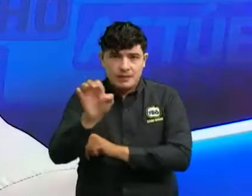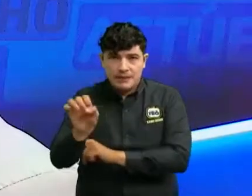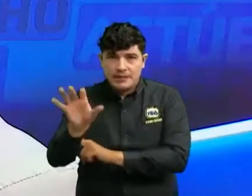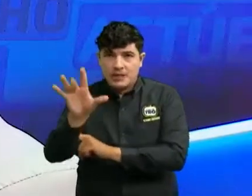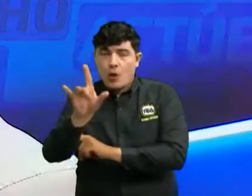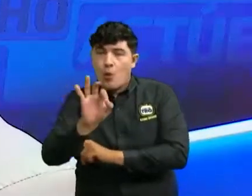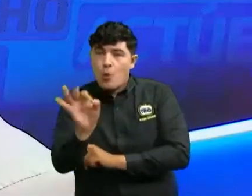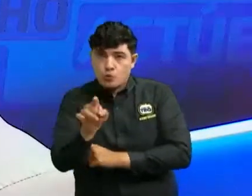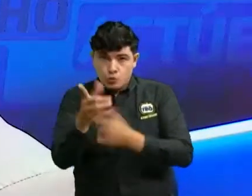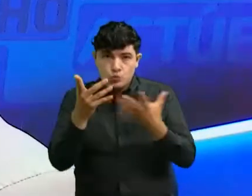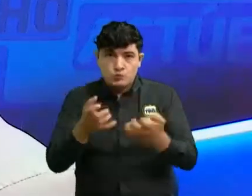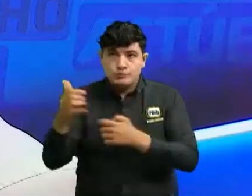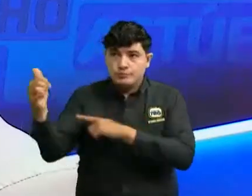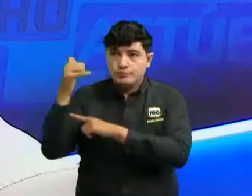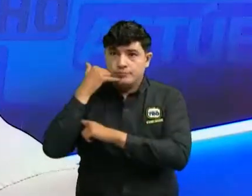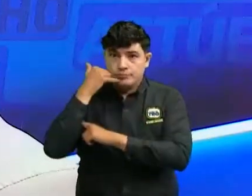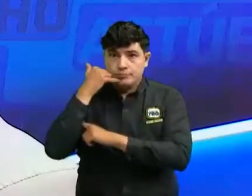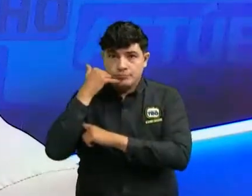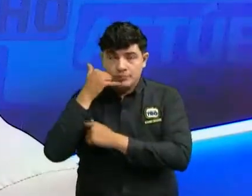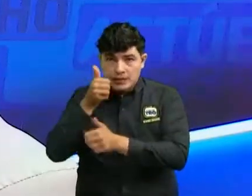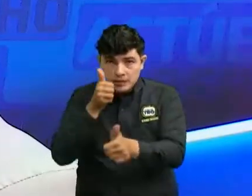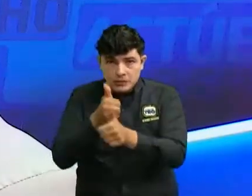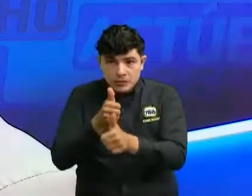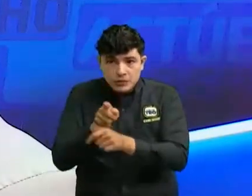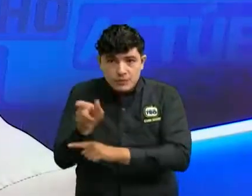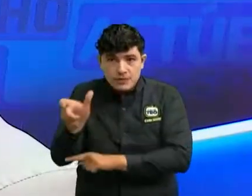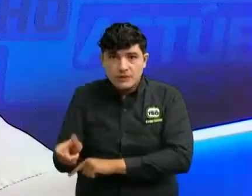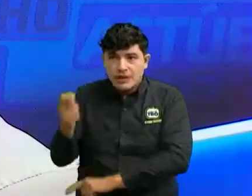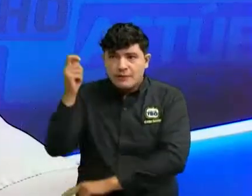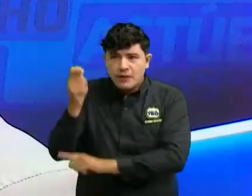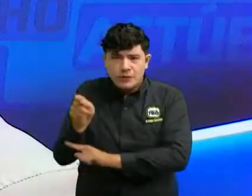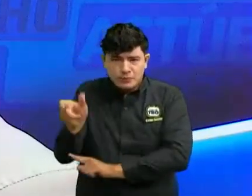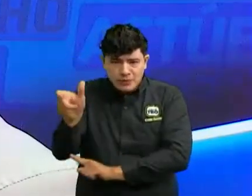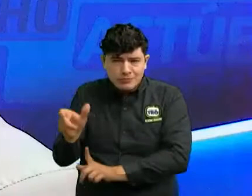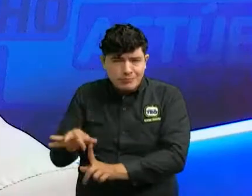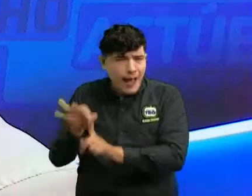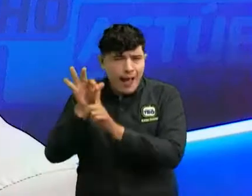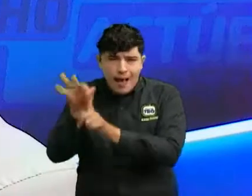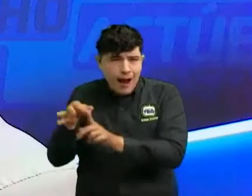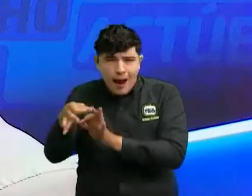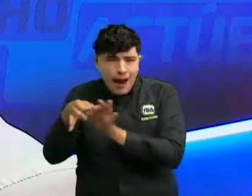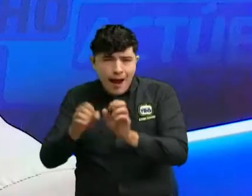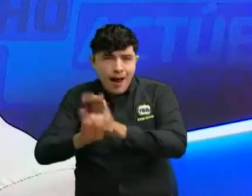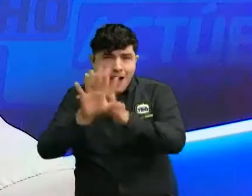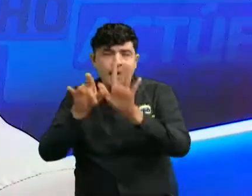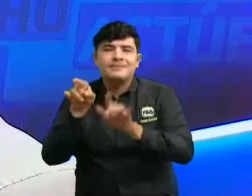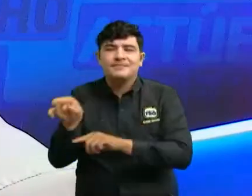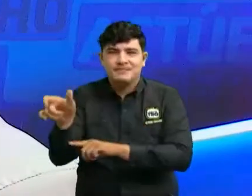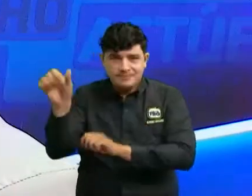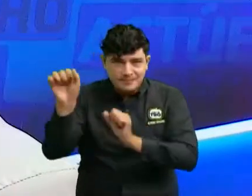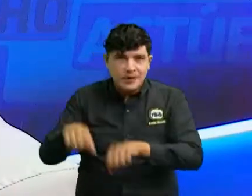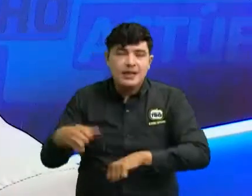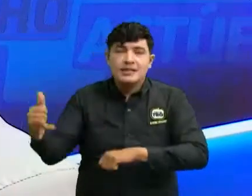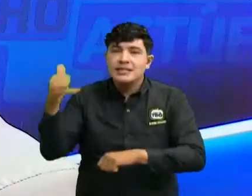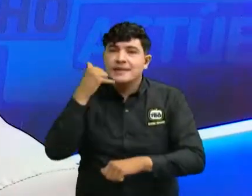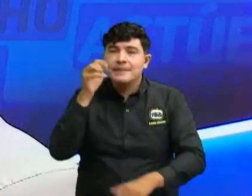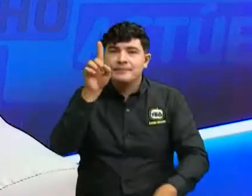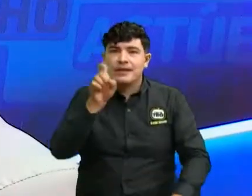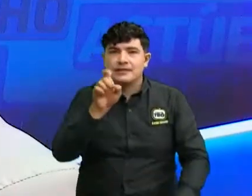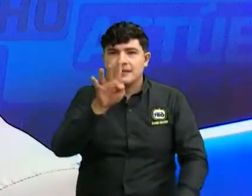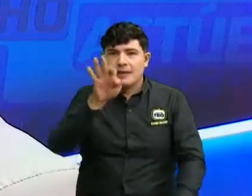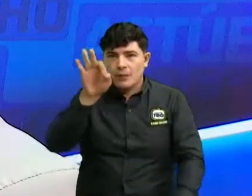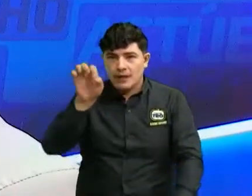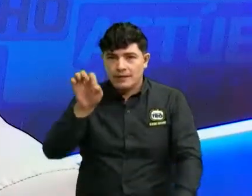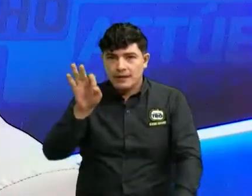si quieren que su llamada salga al aire y sea asesorada por nuestro abogado especialista en el tema, puede hacerlo a través del 648-4820.